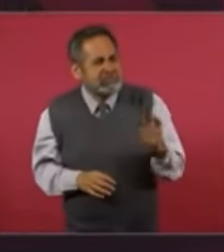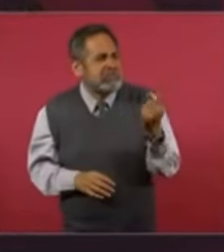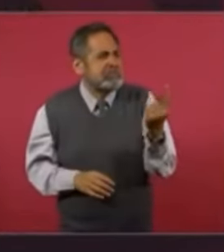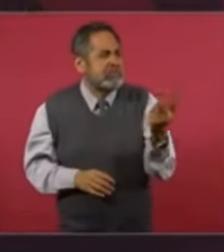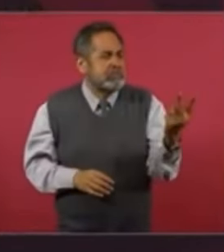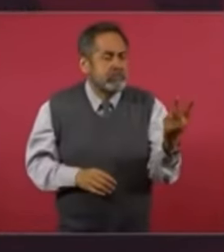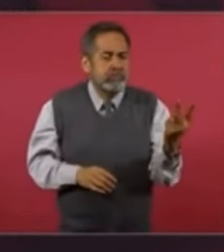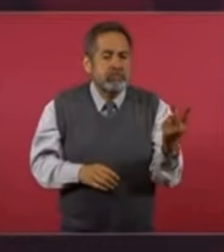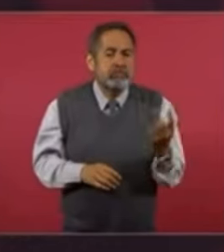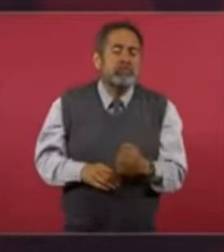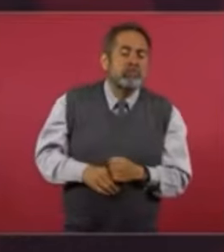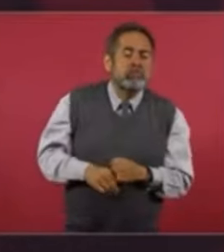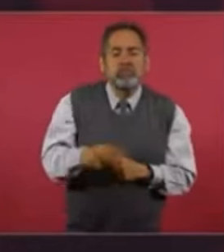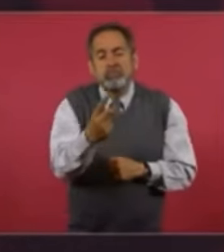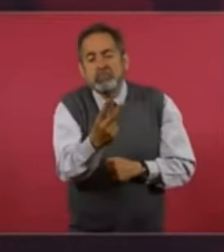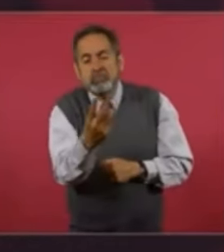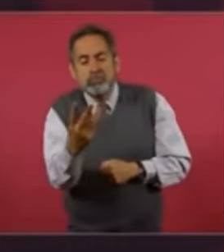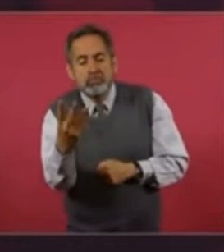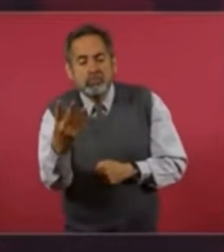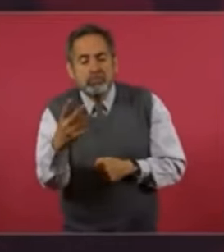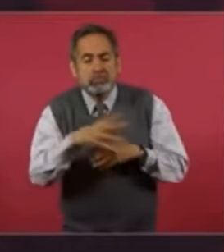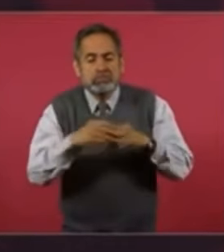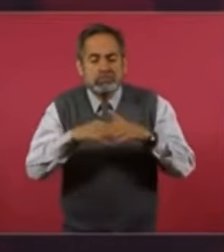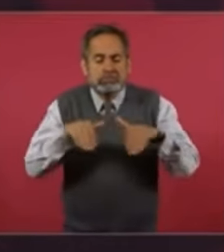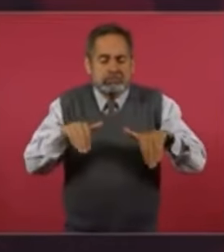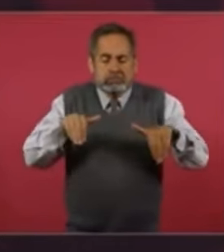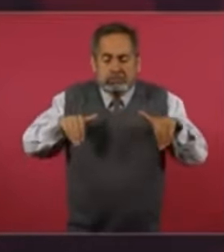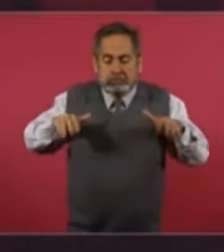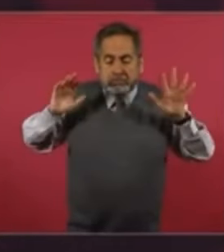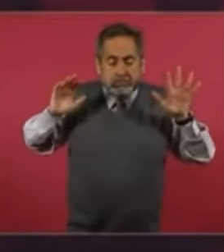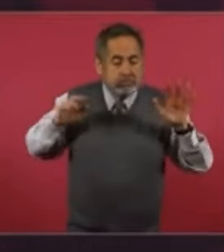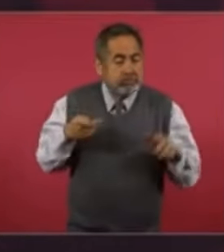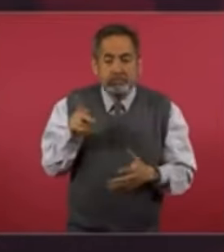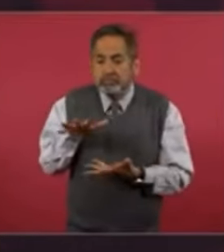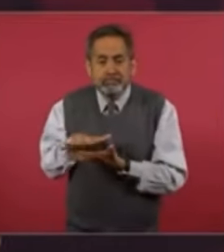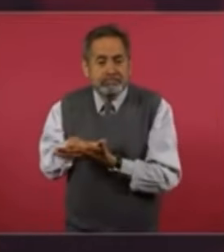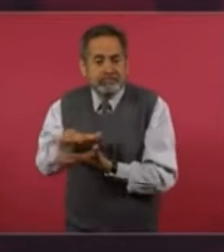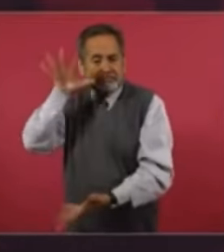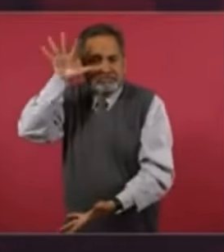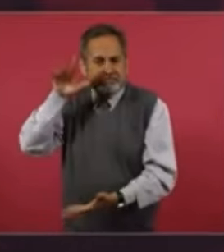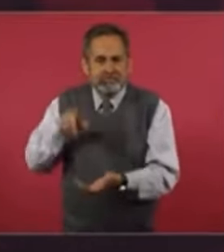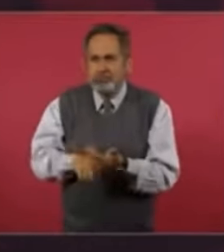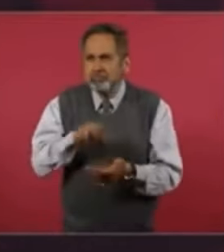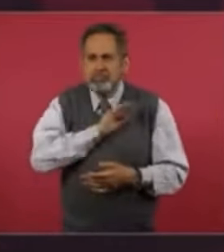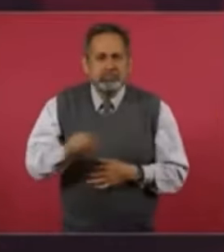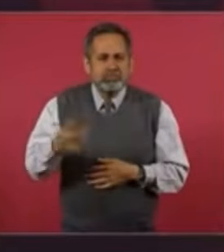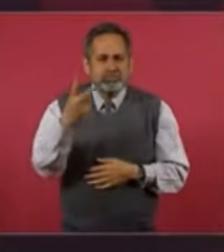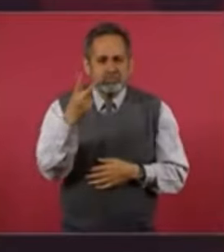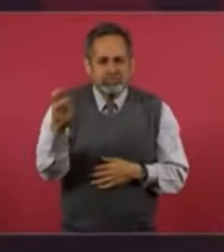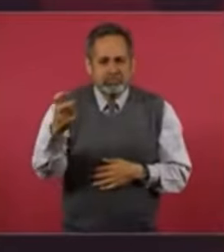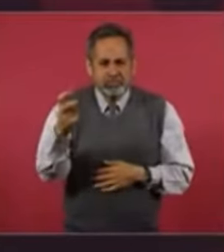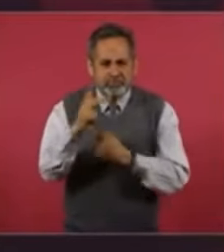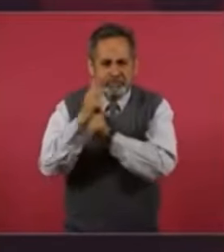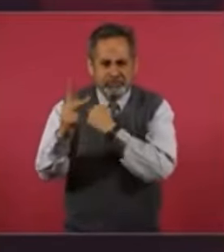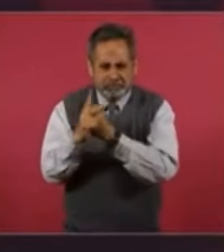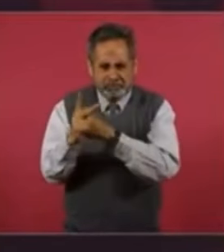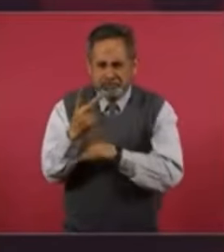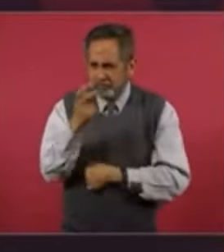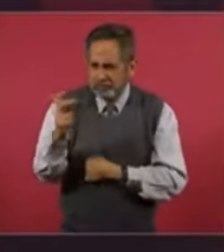cuatro abstenciones, pero cerca de 200 países